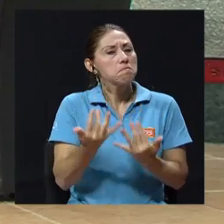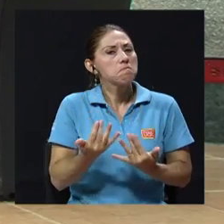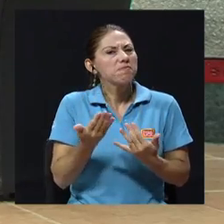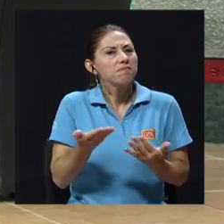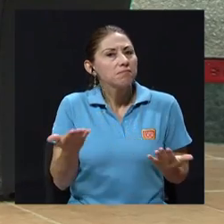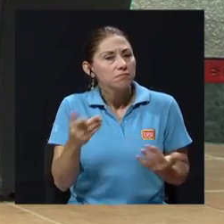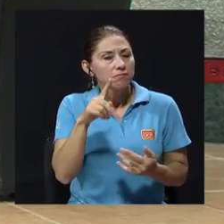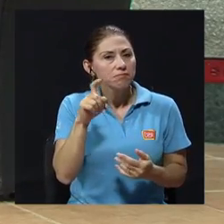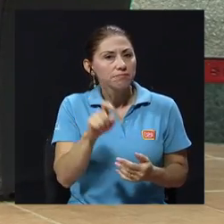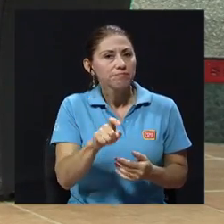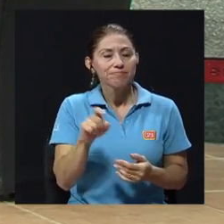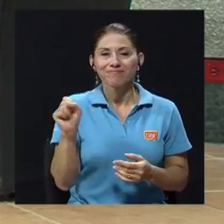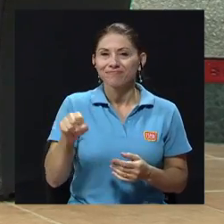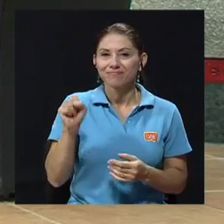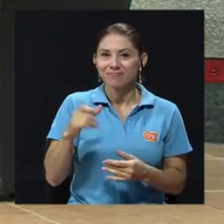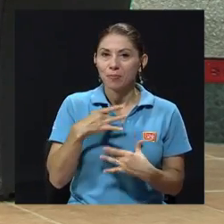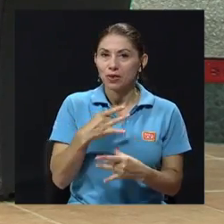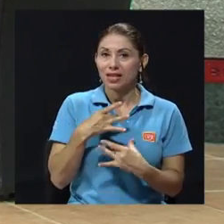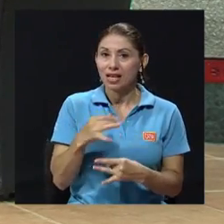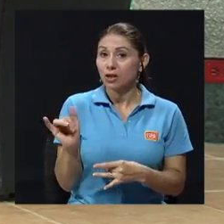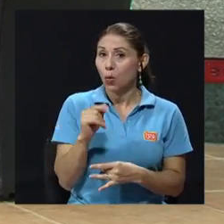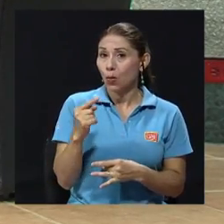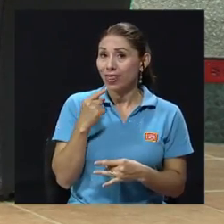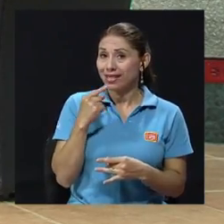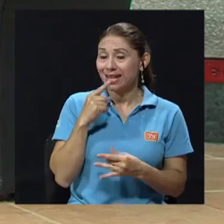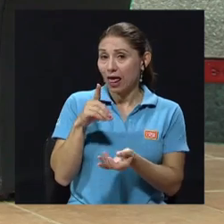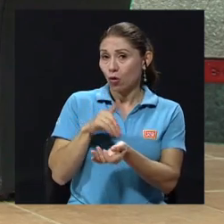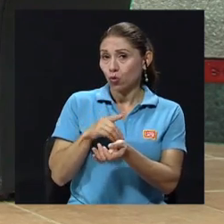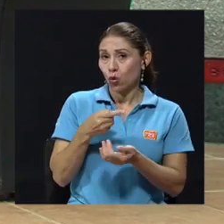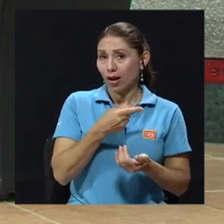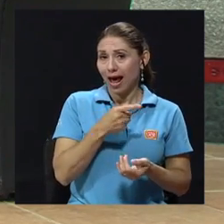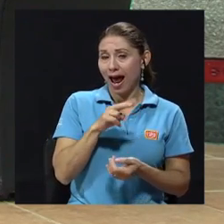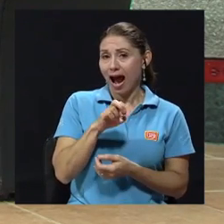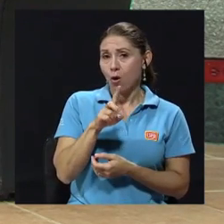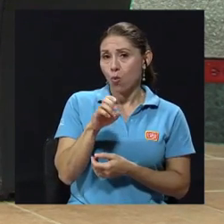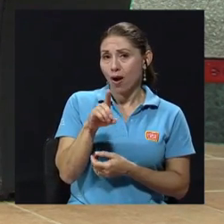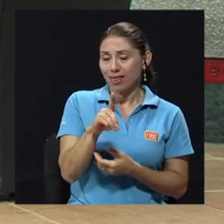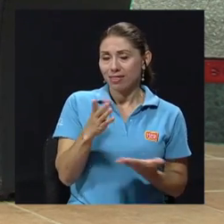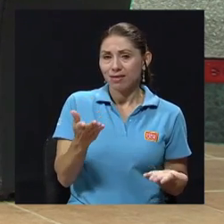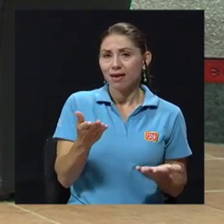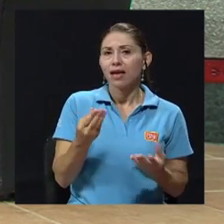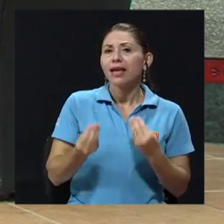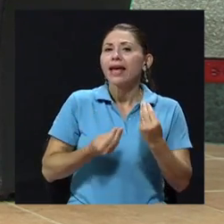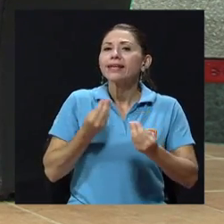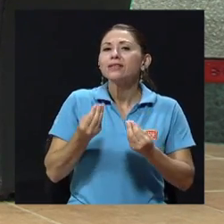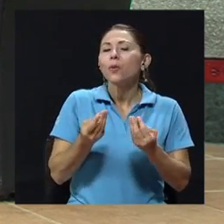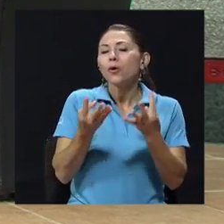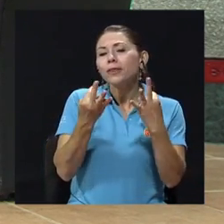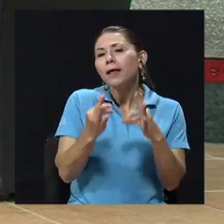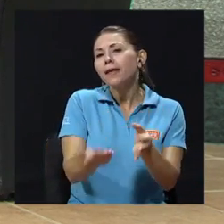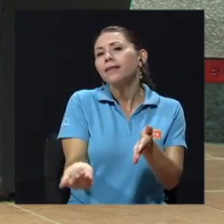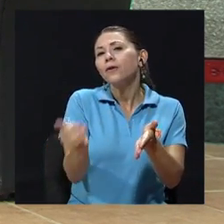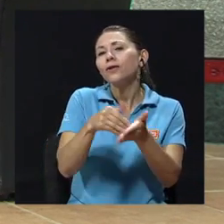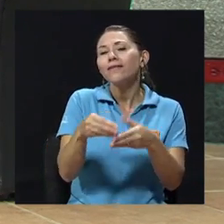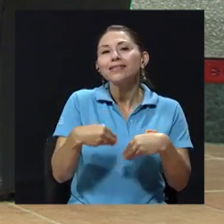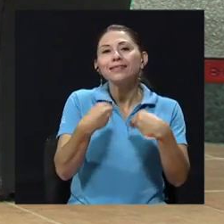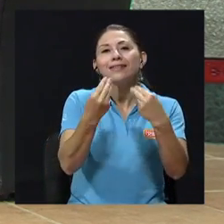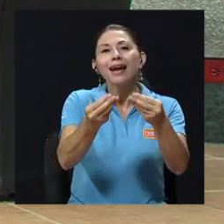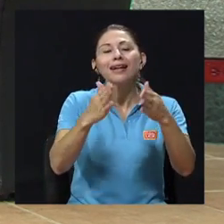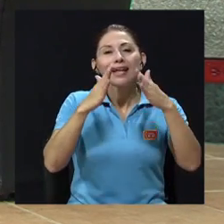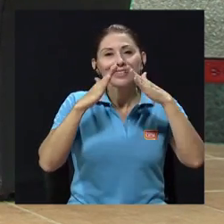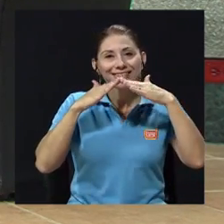Sí, es muy interesante, porque, como dice la doctora Howard, es tratar de devolver la sonrisa